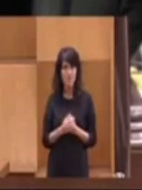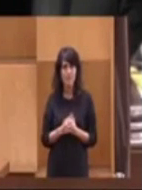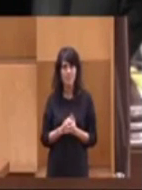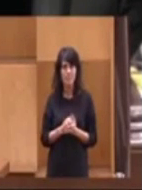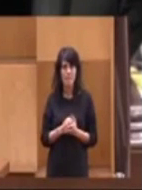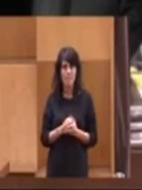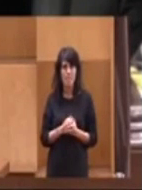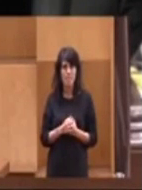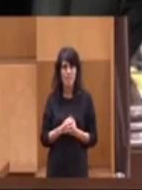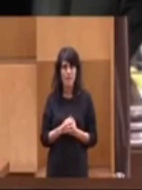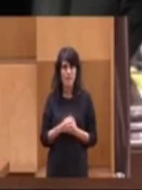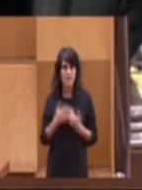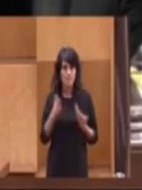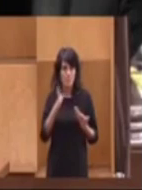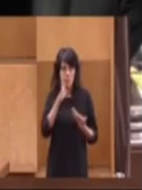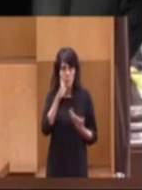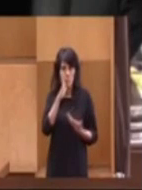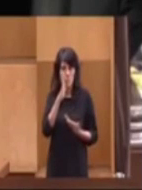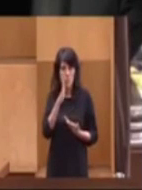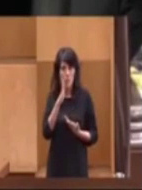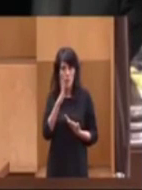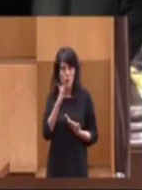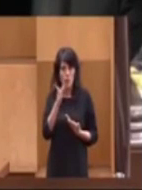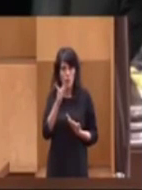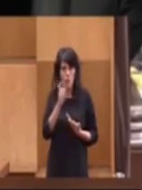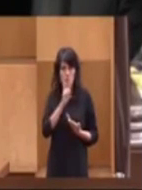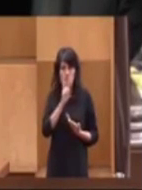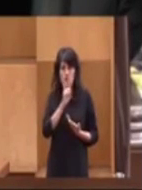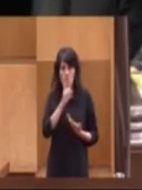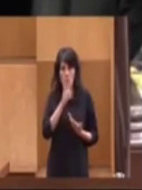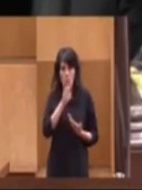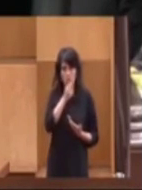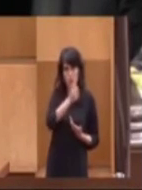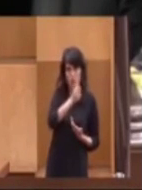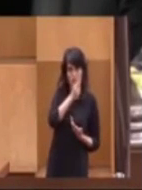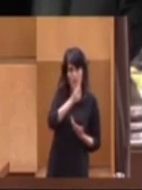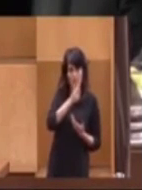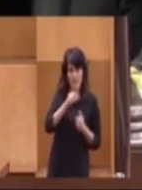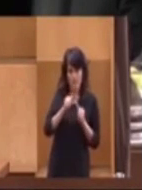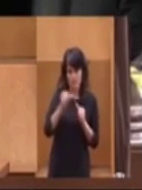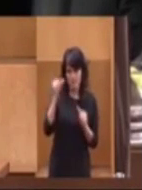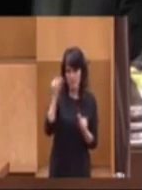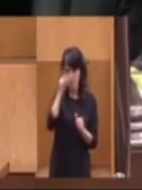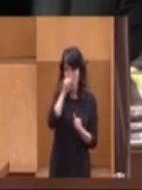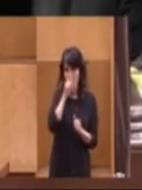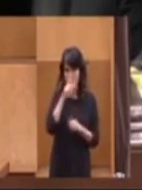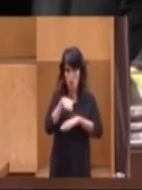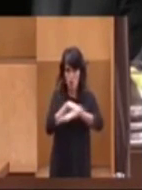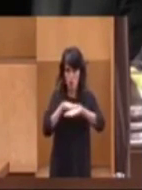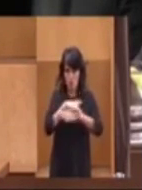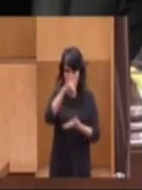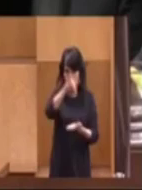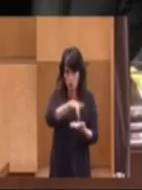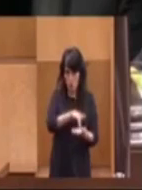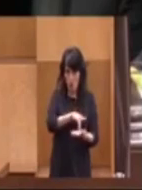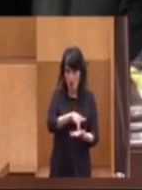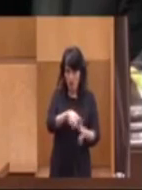de cómo ha gestionado el Partido Socialista durante los años que ha estado gobernando